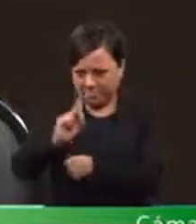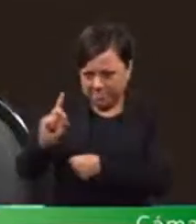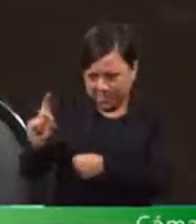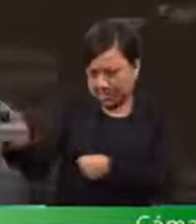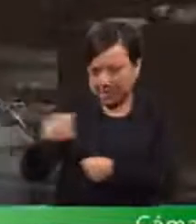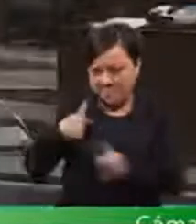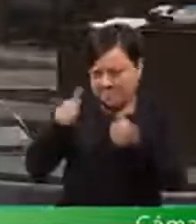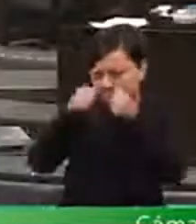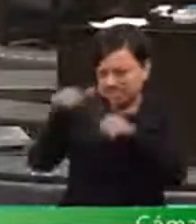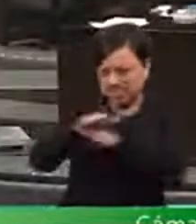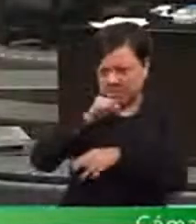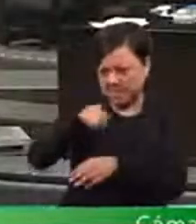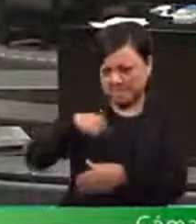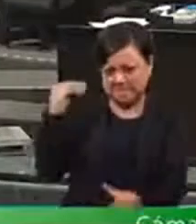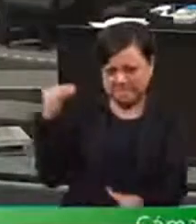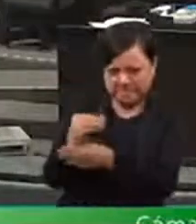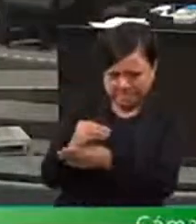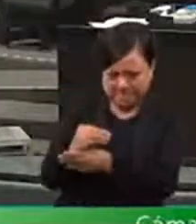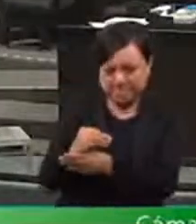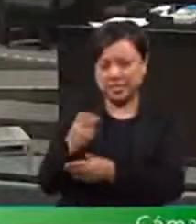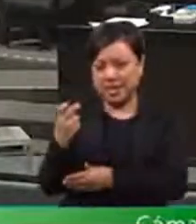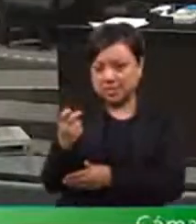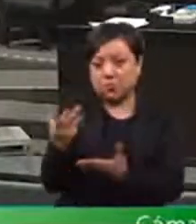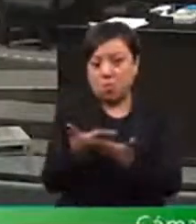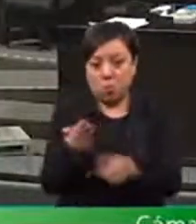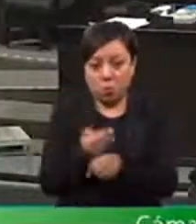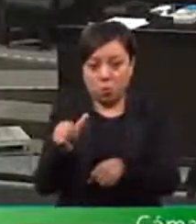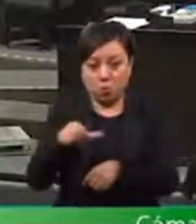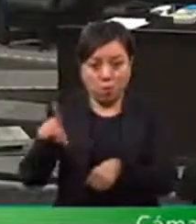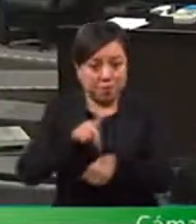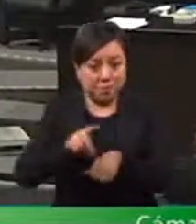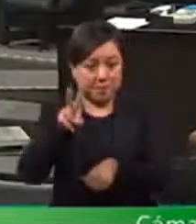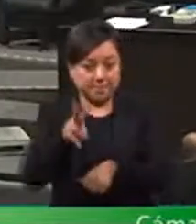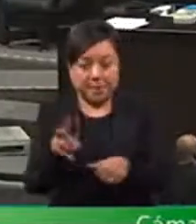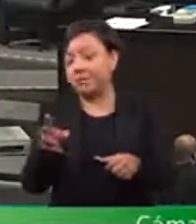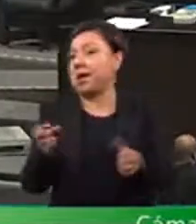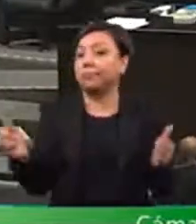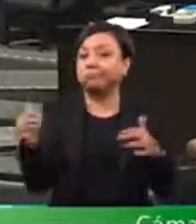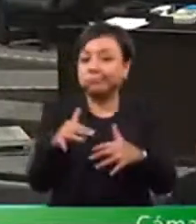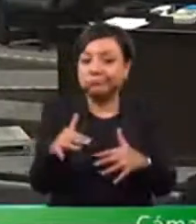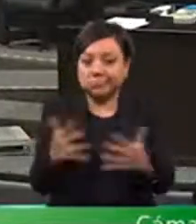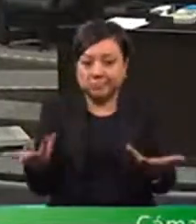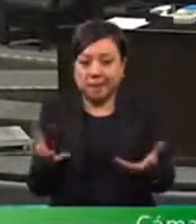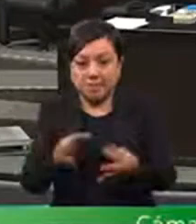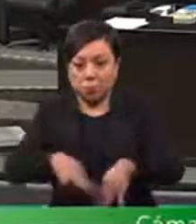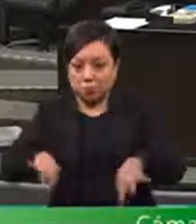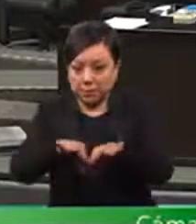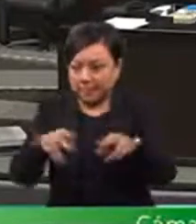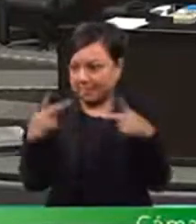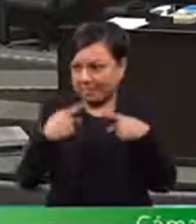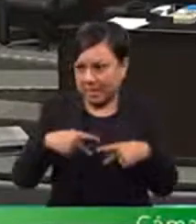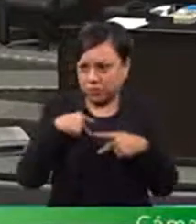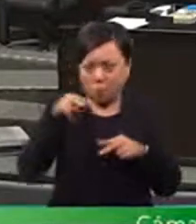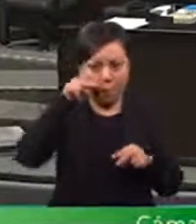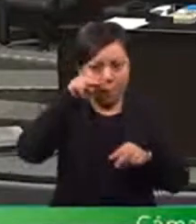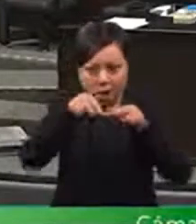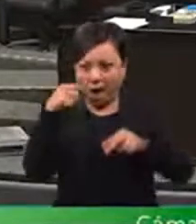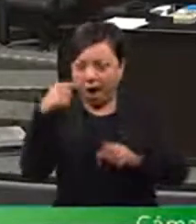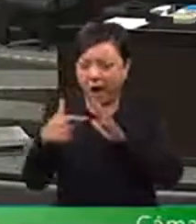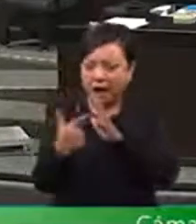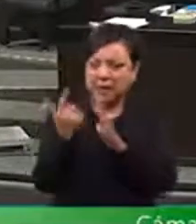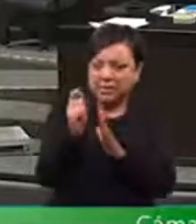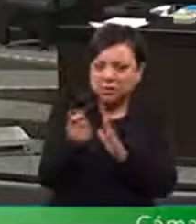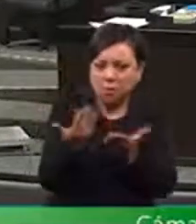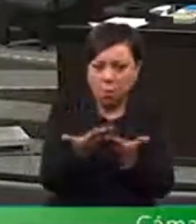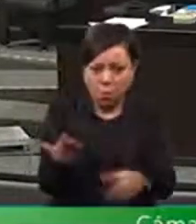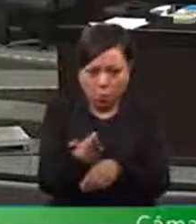cuenta. Hoy es un día importante para la ciudadanía porque haya quedado un testimonio claro sobre el tipo de